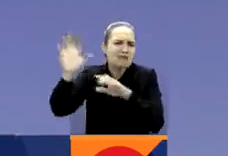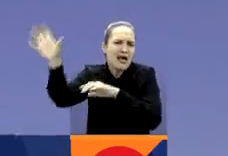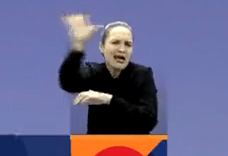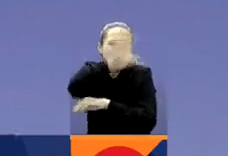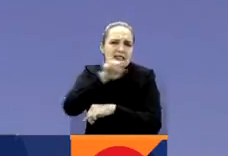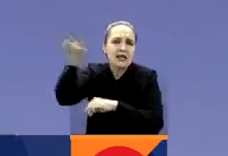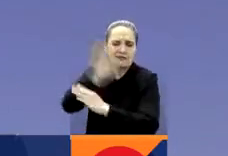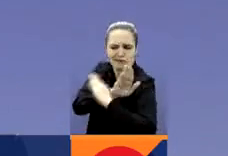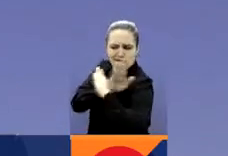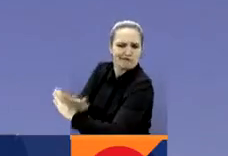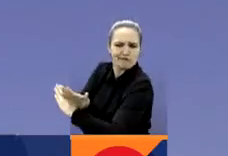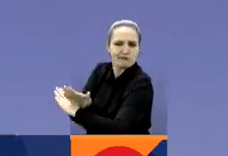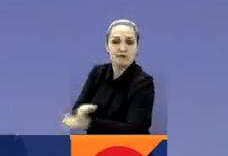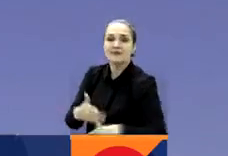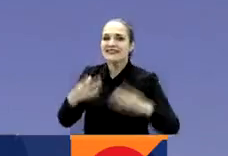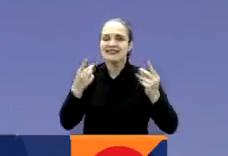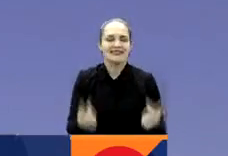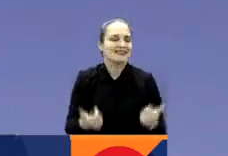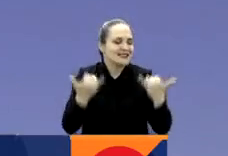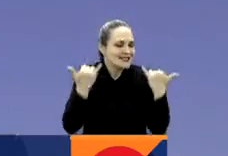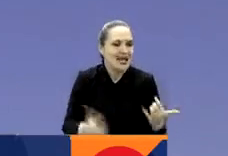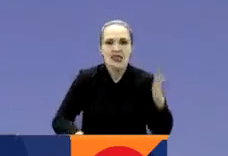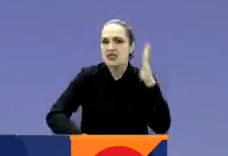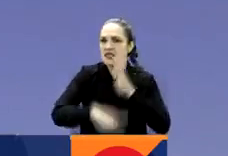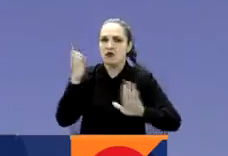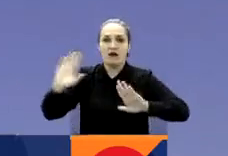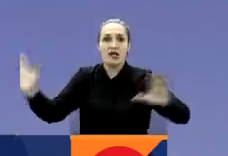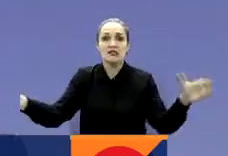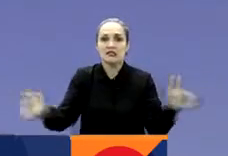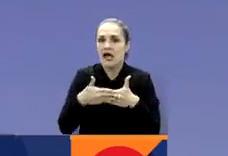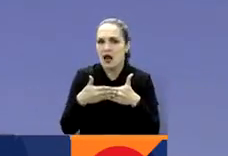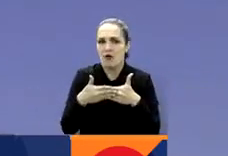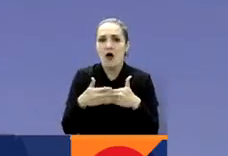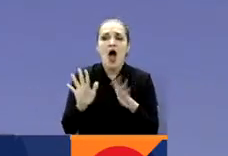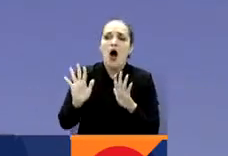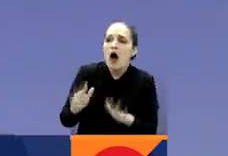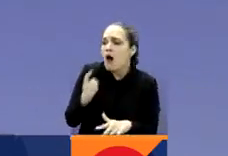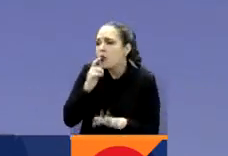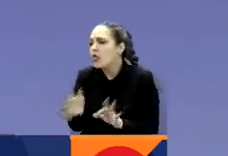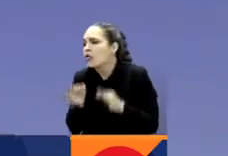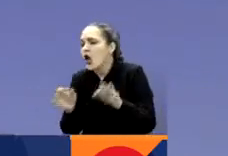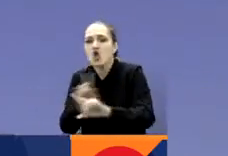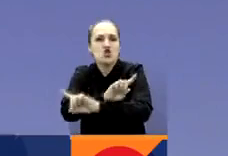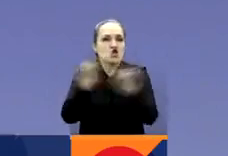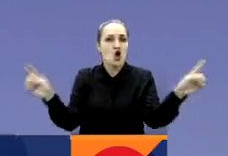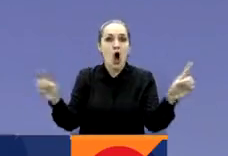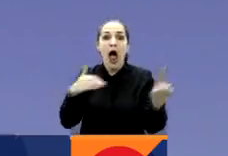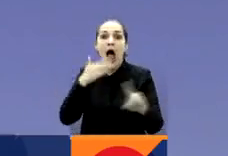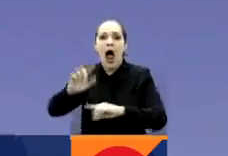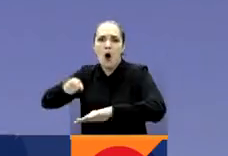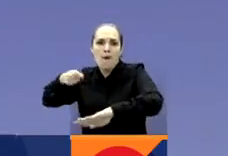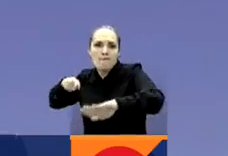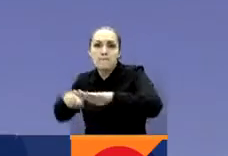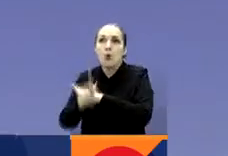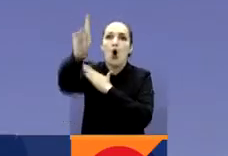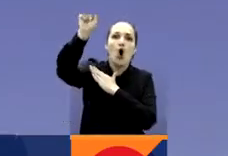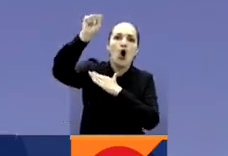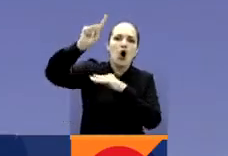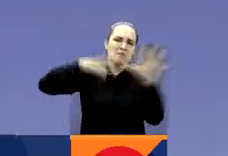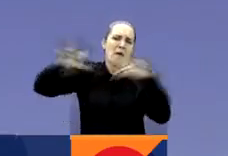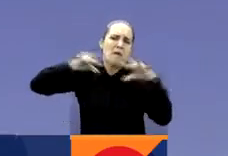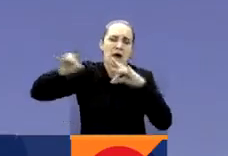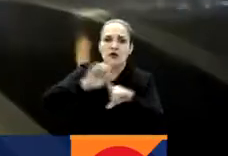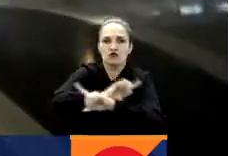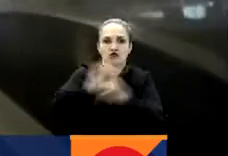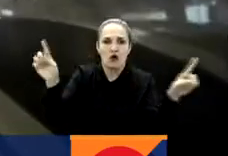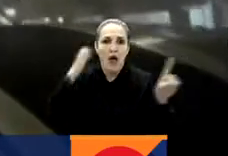Queremos tomar medidas rápidas, coordinadas y coherentes porque queremos evitar que existan orificios por los que el virus encuentre su